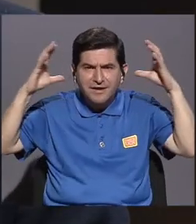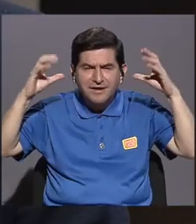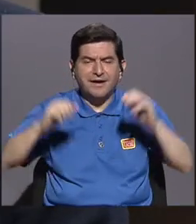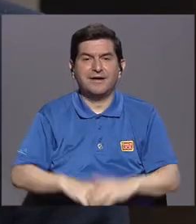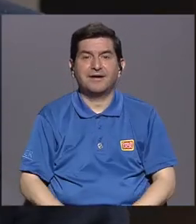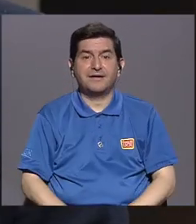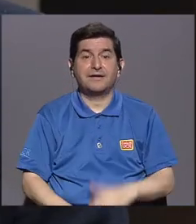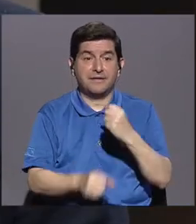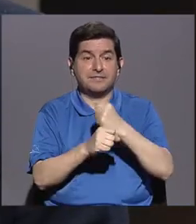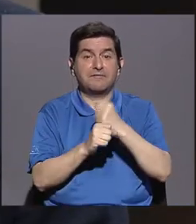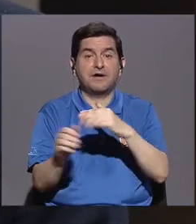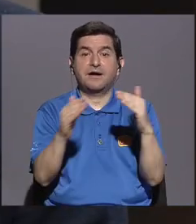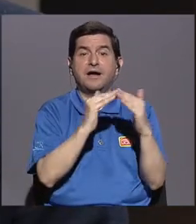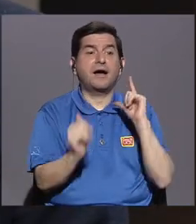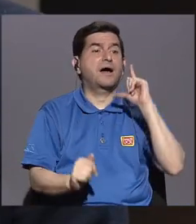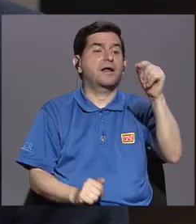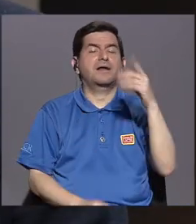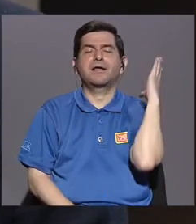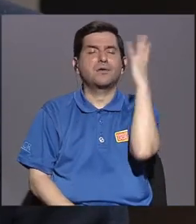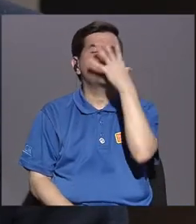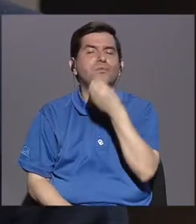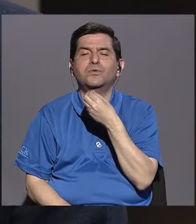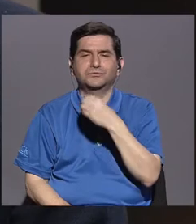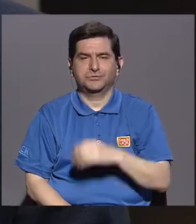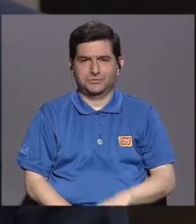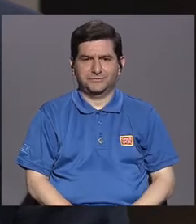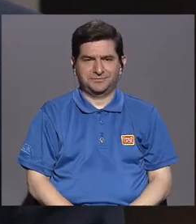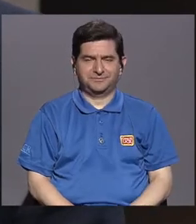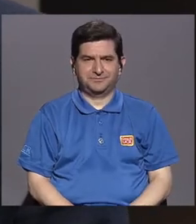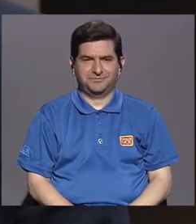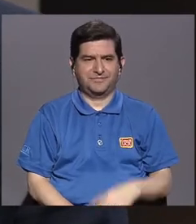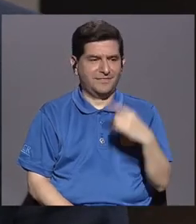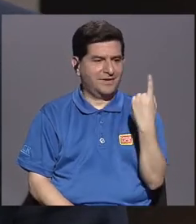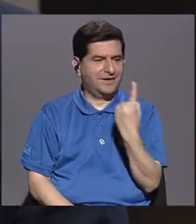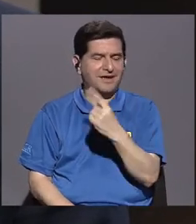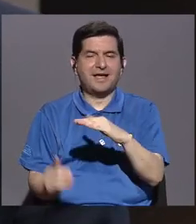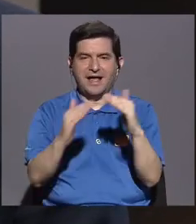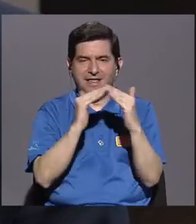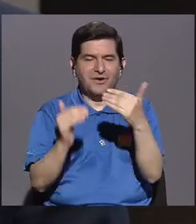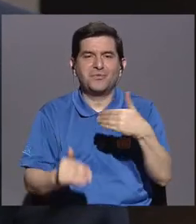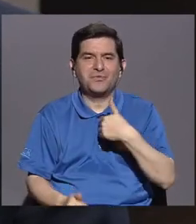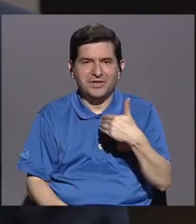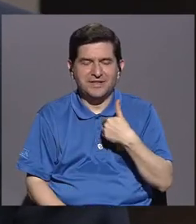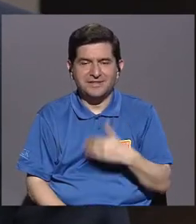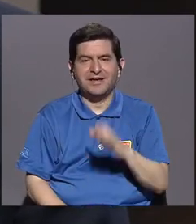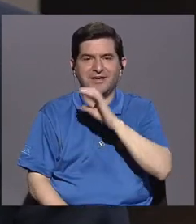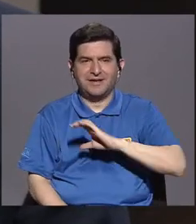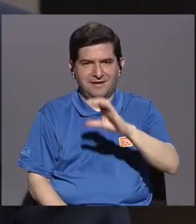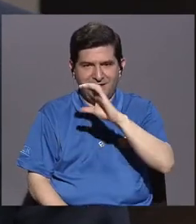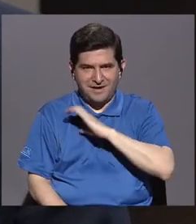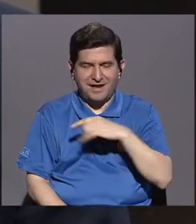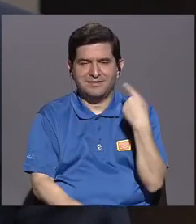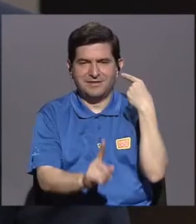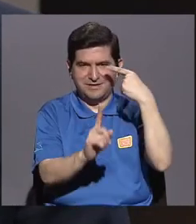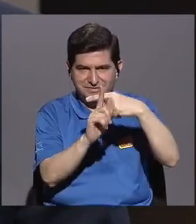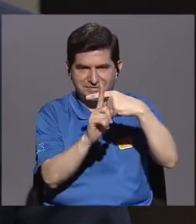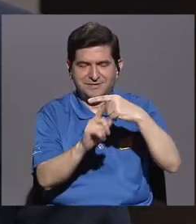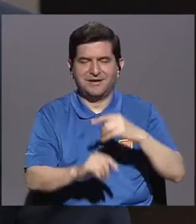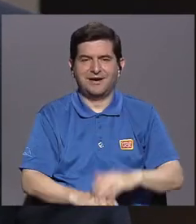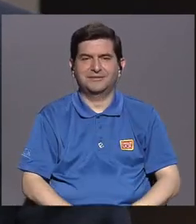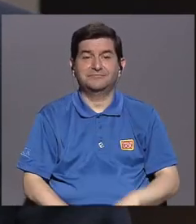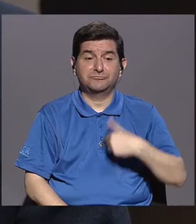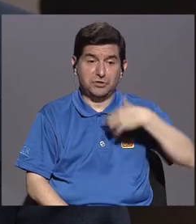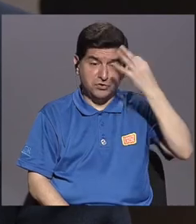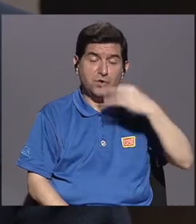trabajar en comunidades rurales yo creo que es de lo más hermoso. sea, cada una de las comunidades tiene su aspecto positivo, ¿verdad?